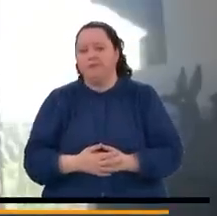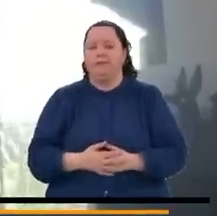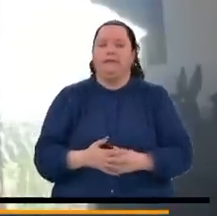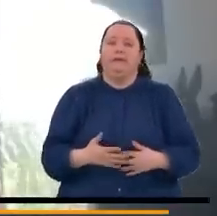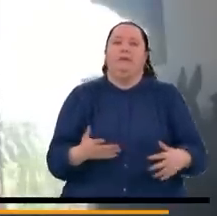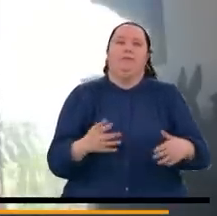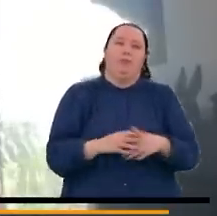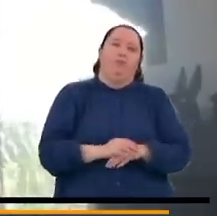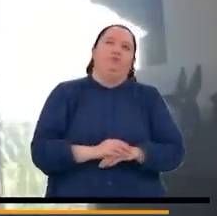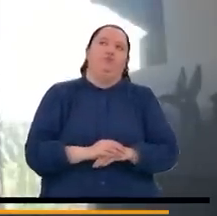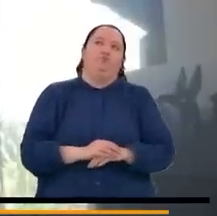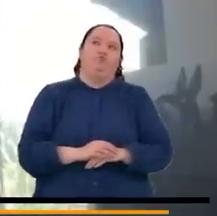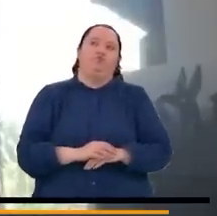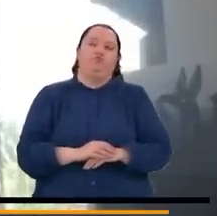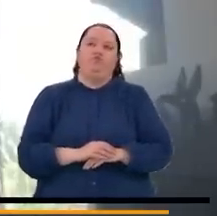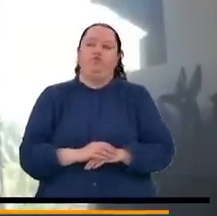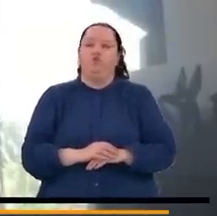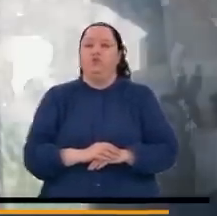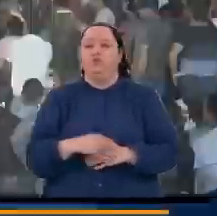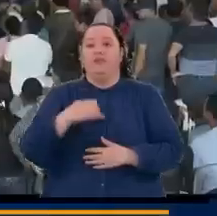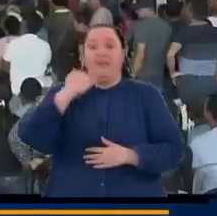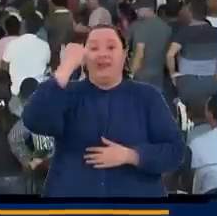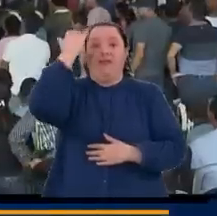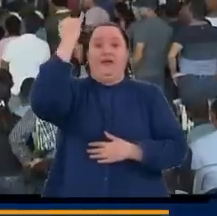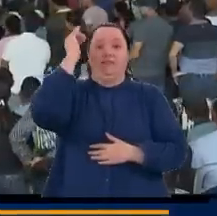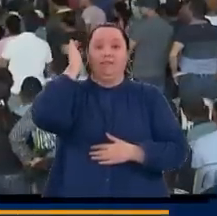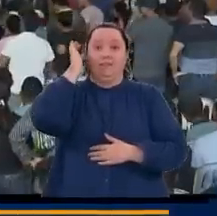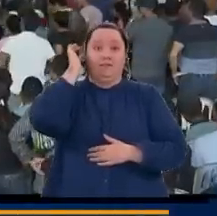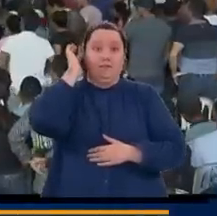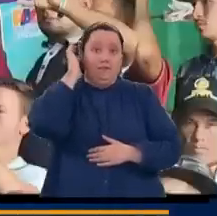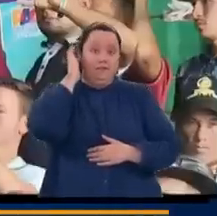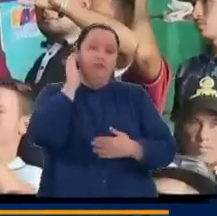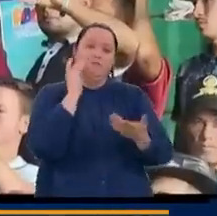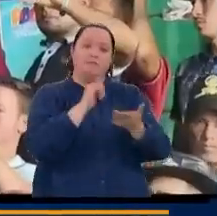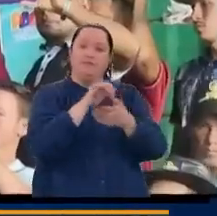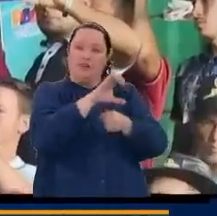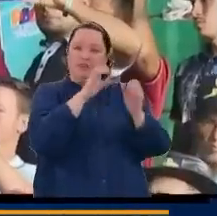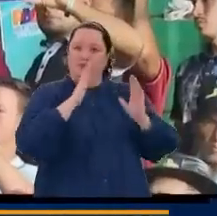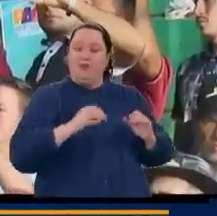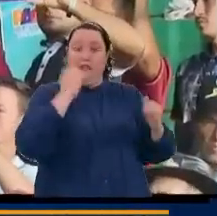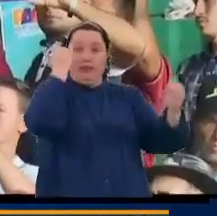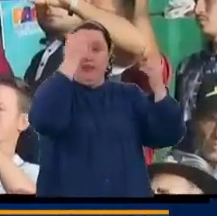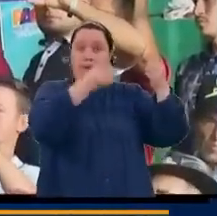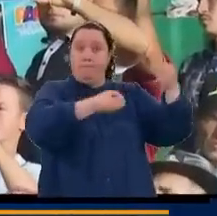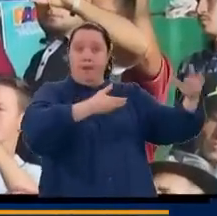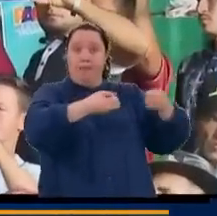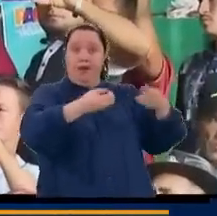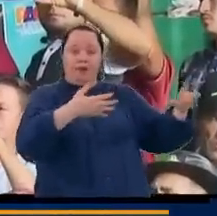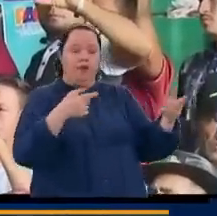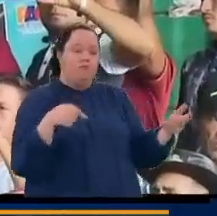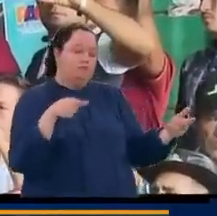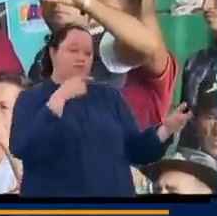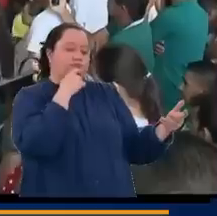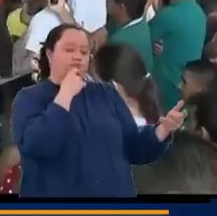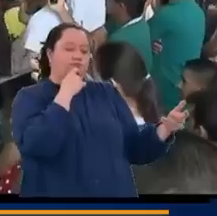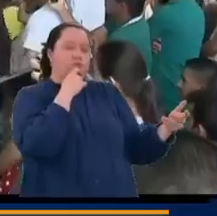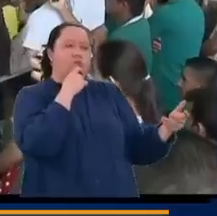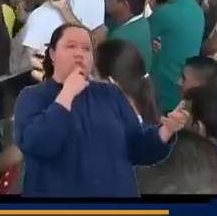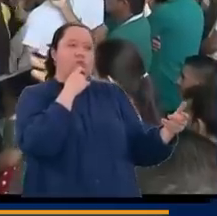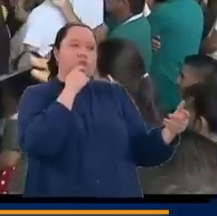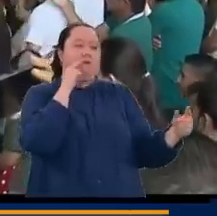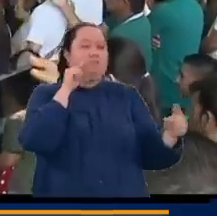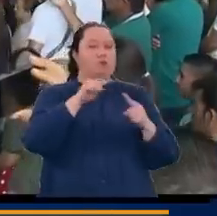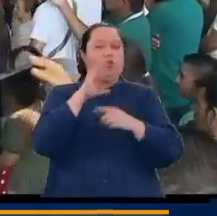las iniciativas que están surgiendo de la ciudadanía nos van a conducir seguramente a una Colombia mucho